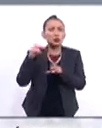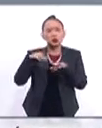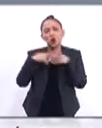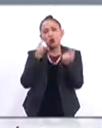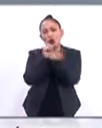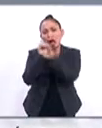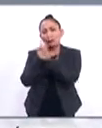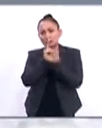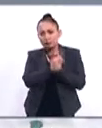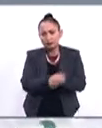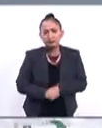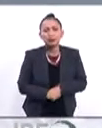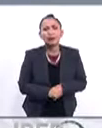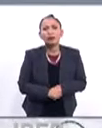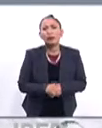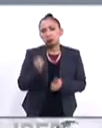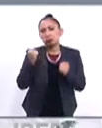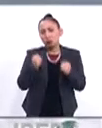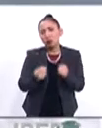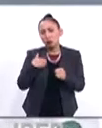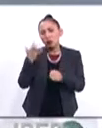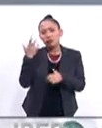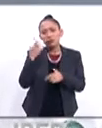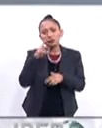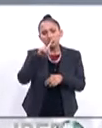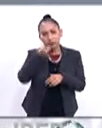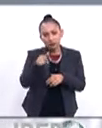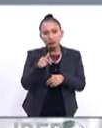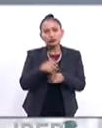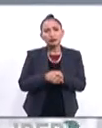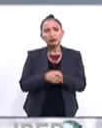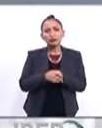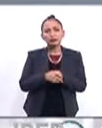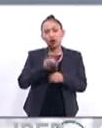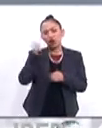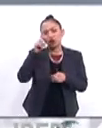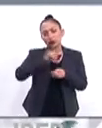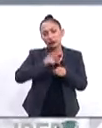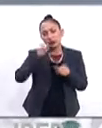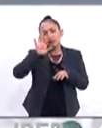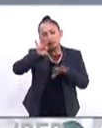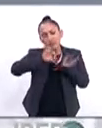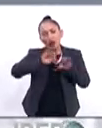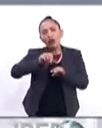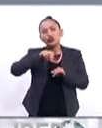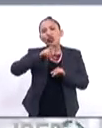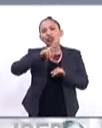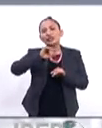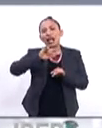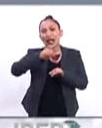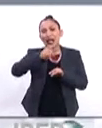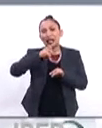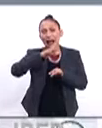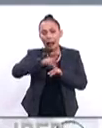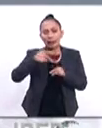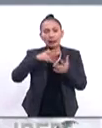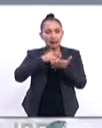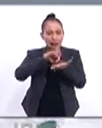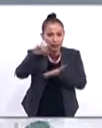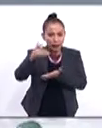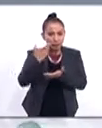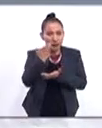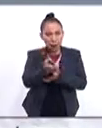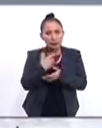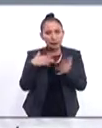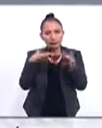encuentros que sostenga así que seguramente regresaremos en otros días con Noris Aguilar gracias de entrada por